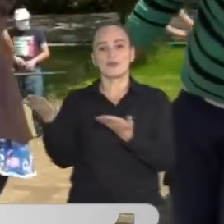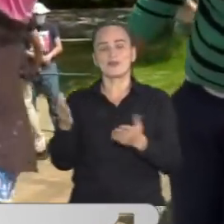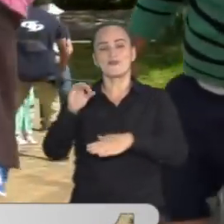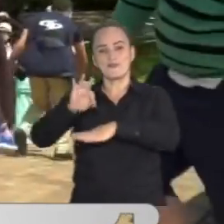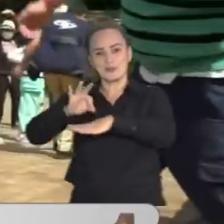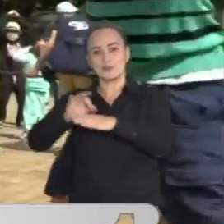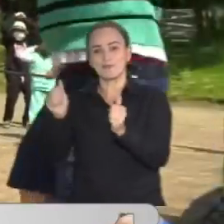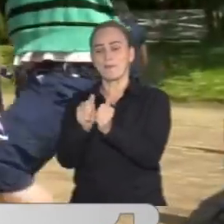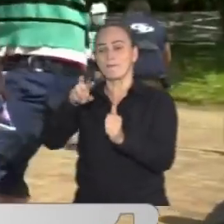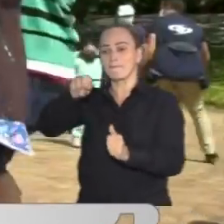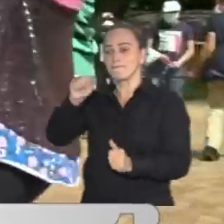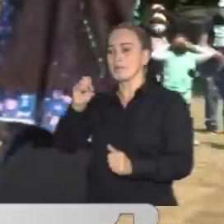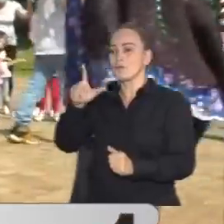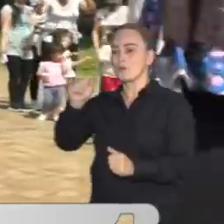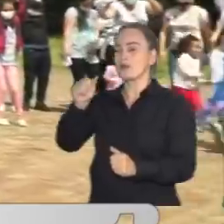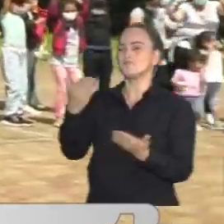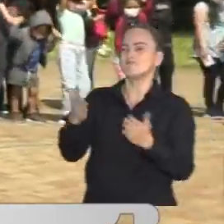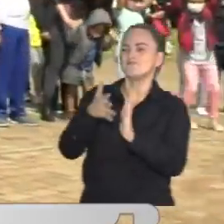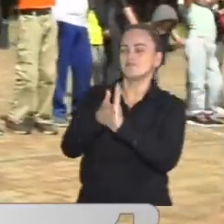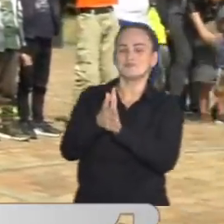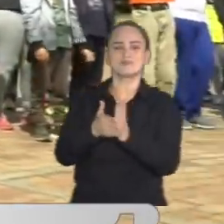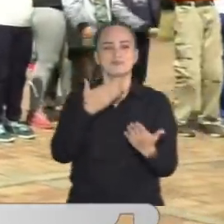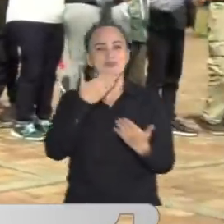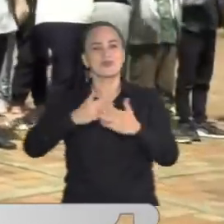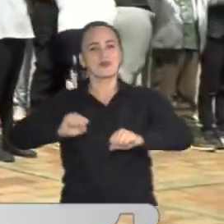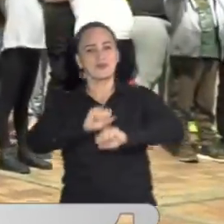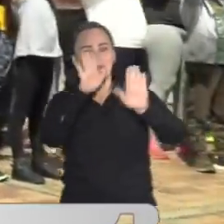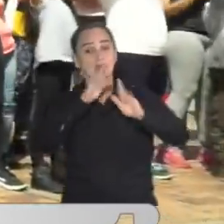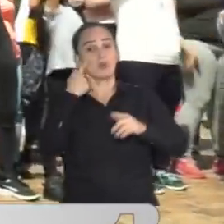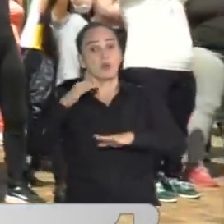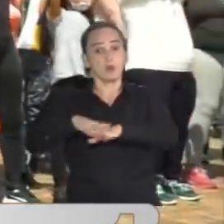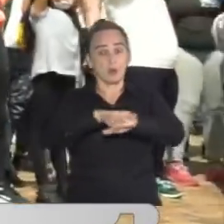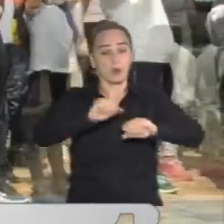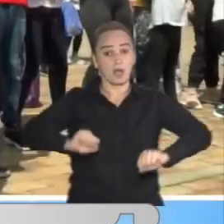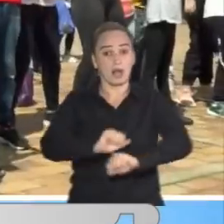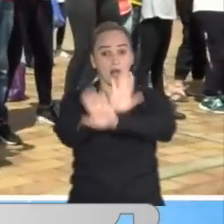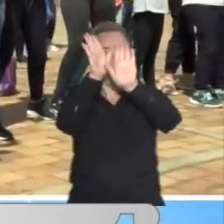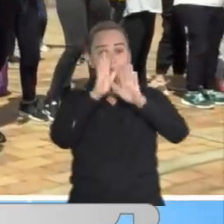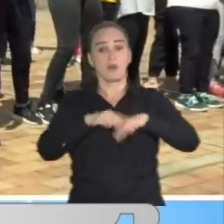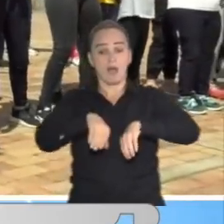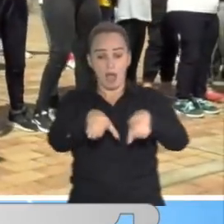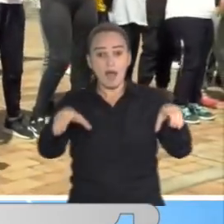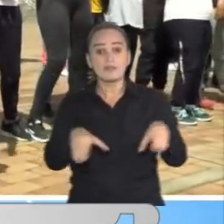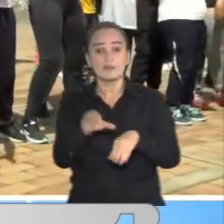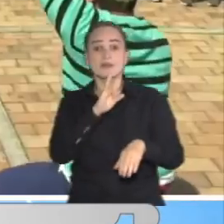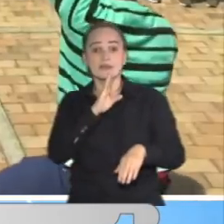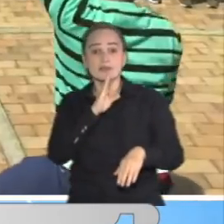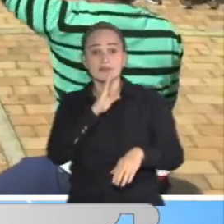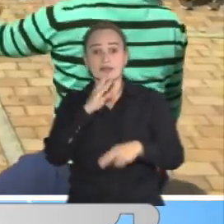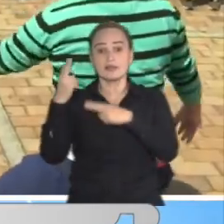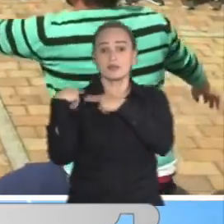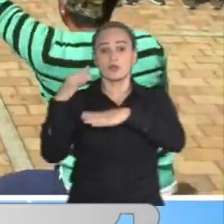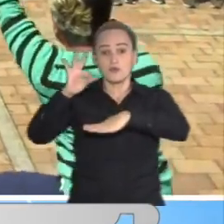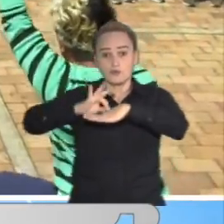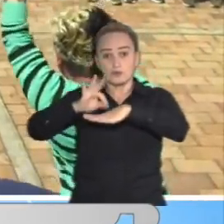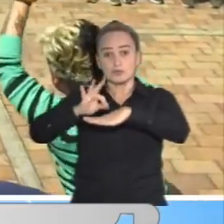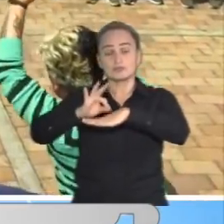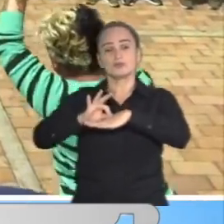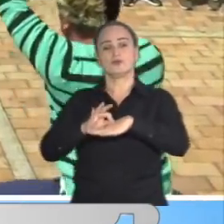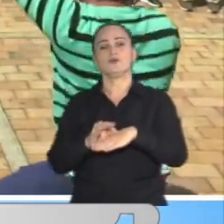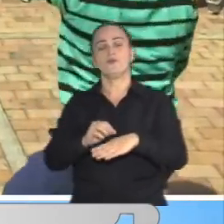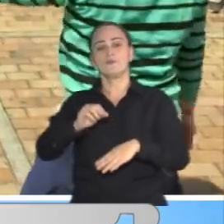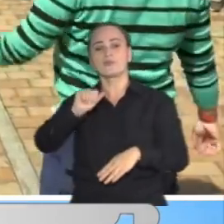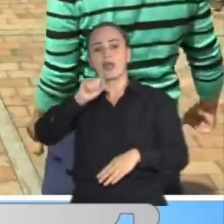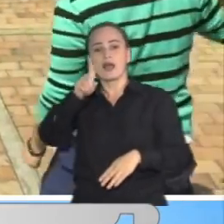las fundaciones. Paola, cuéntanos, ¿cómo se da esto? ¿Cómo estás? Accendo la claridad de la actividad la desarrolla directamente la Fundación Agentes de